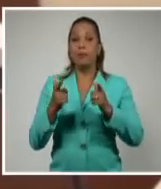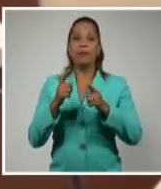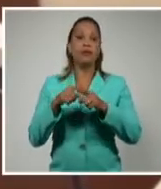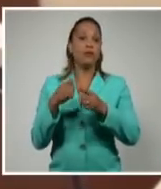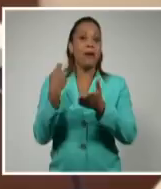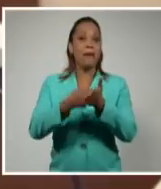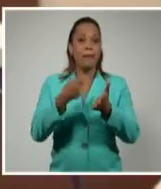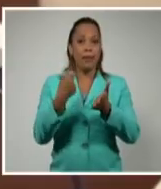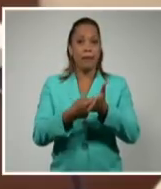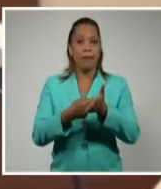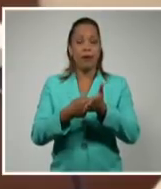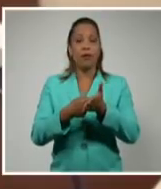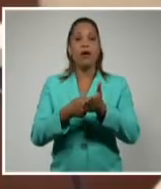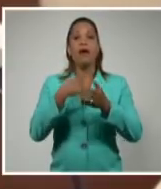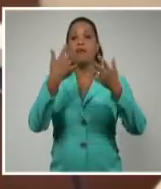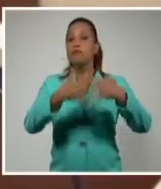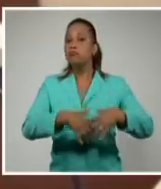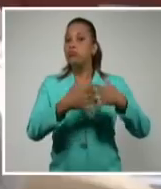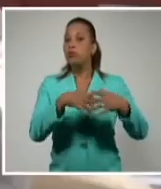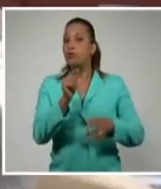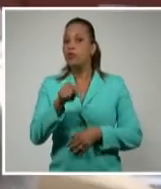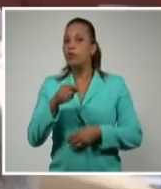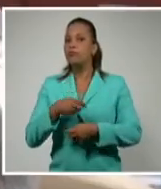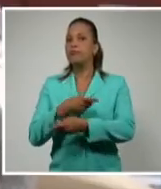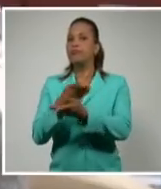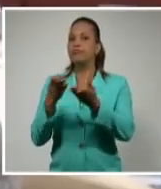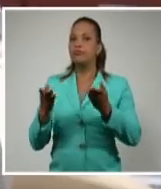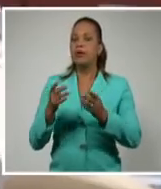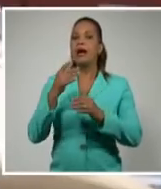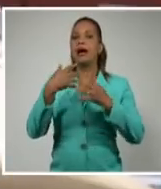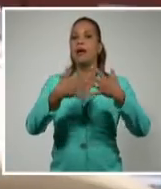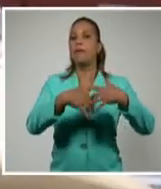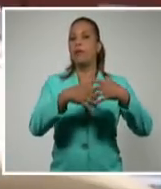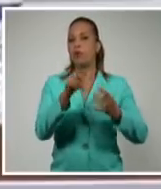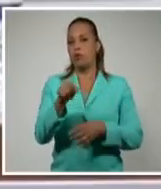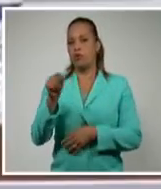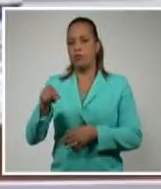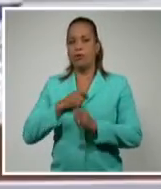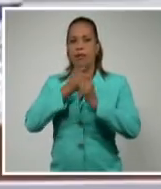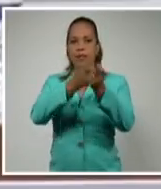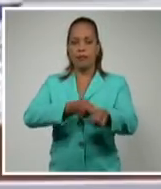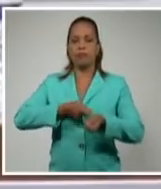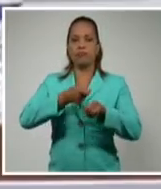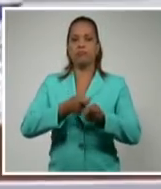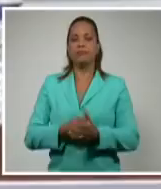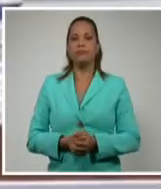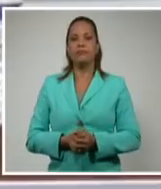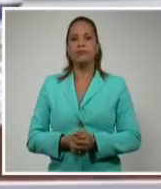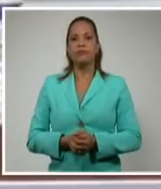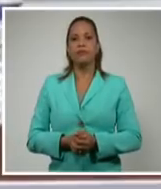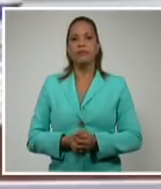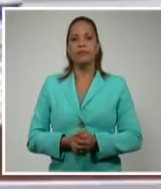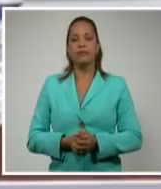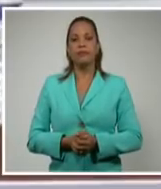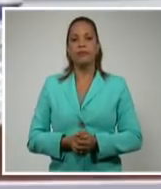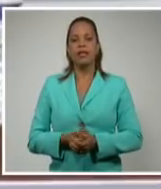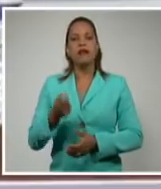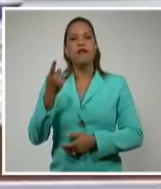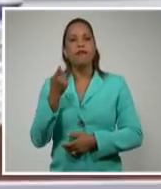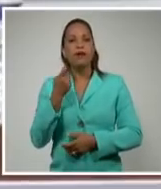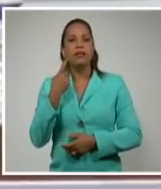pago de las producciones a los productores agropecuarios. Ha faltado disciplina en este proceso.